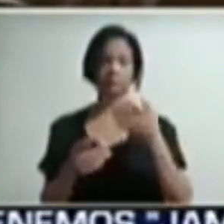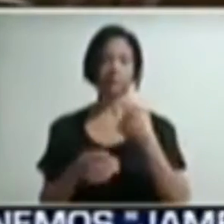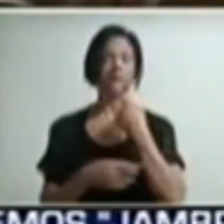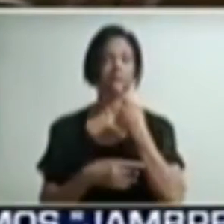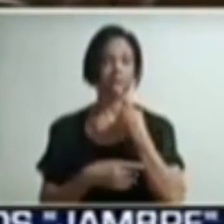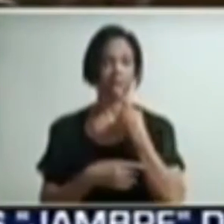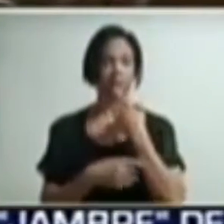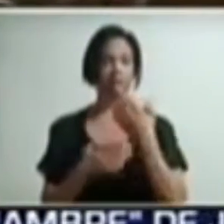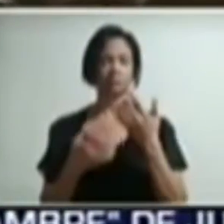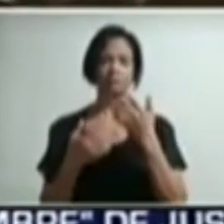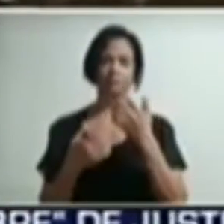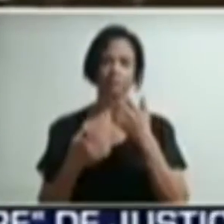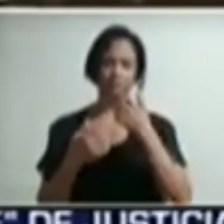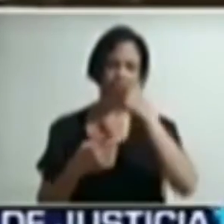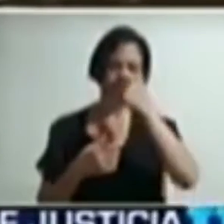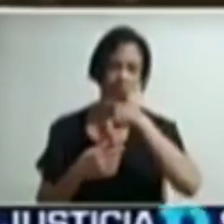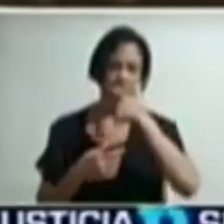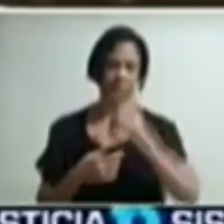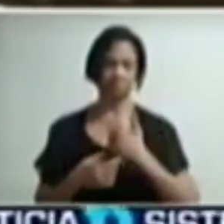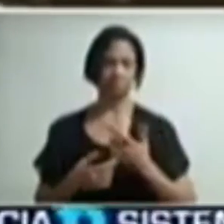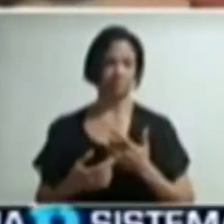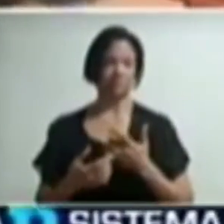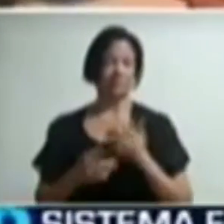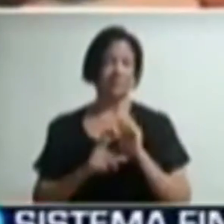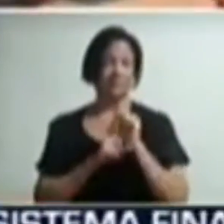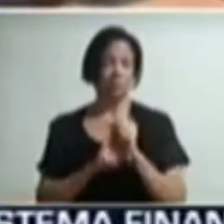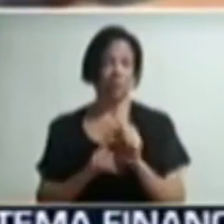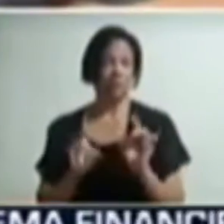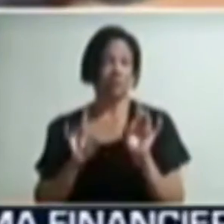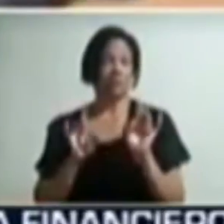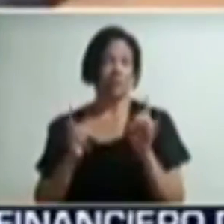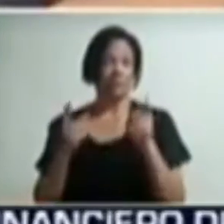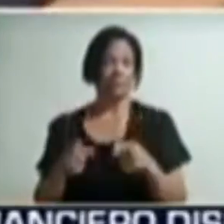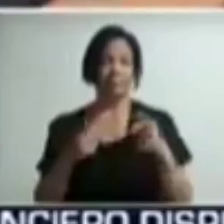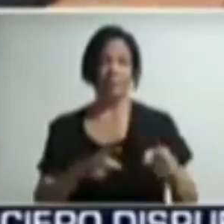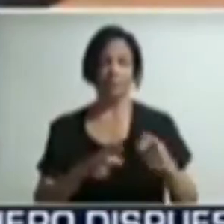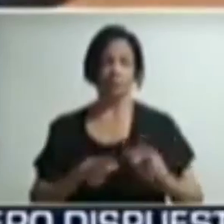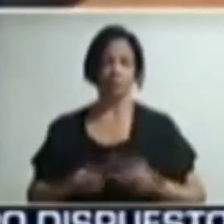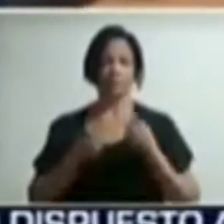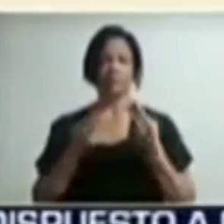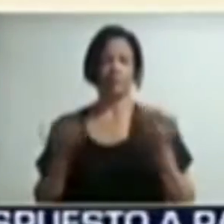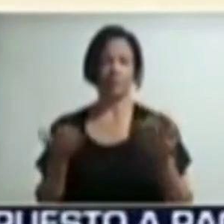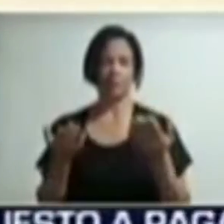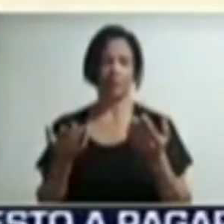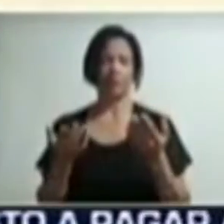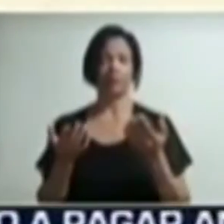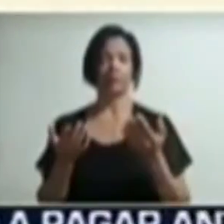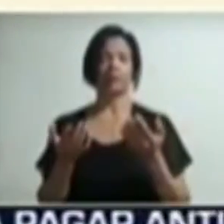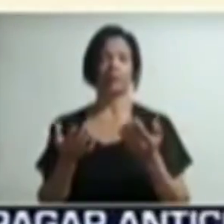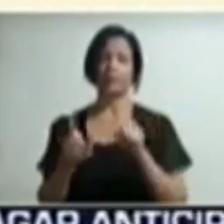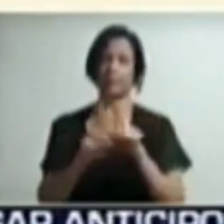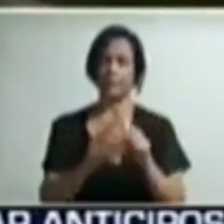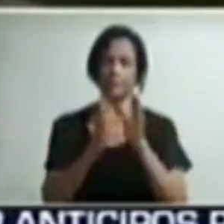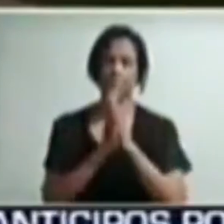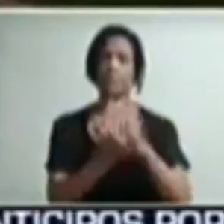lágrimas en los ojos la terrible situación de calamidad en la que se encuentran viviendo quienes al tiempo claman por una mano amiga.